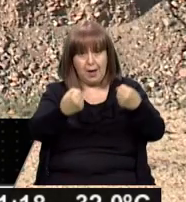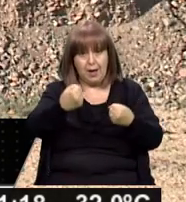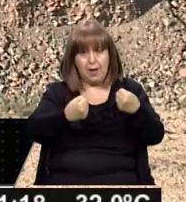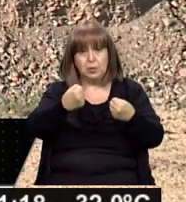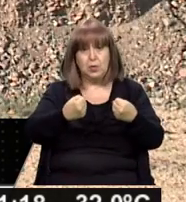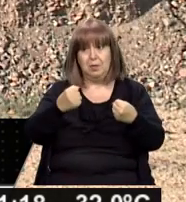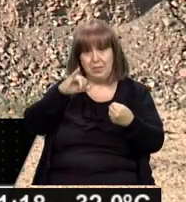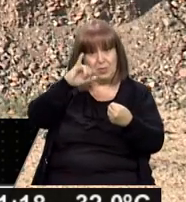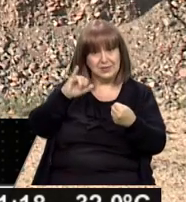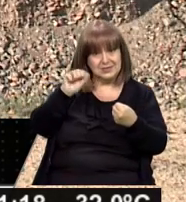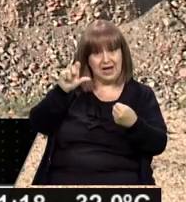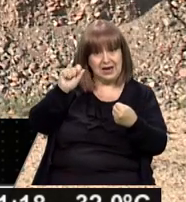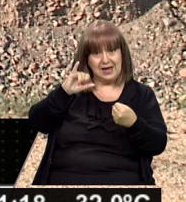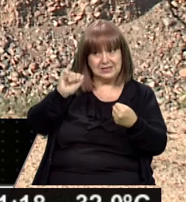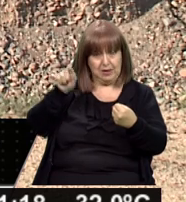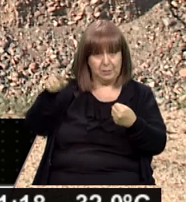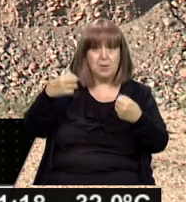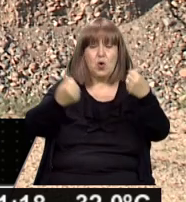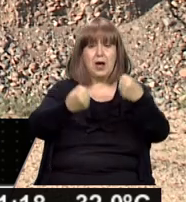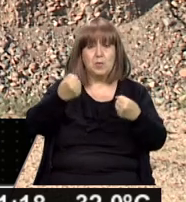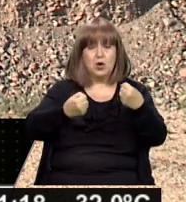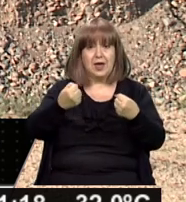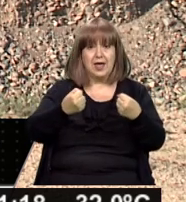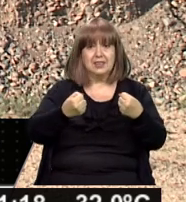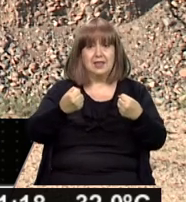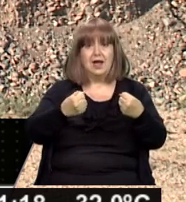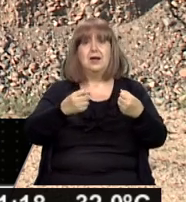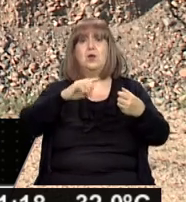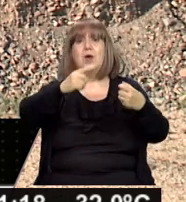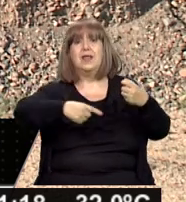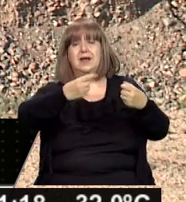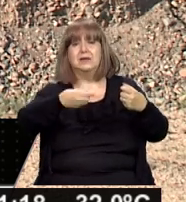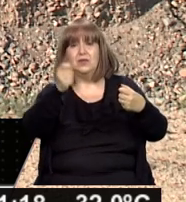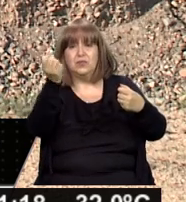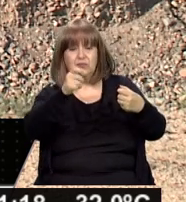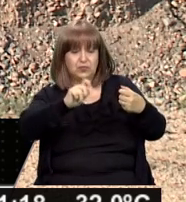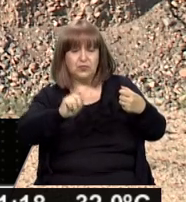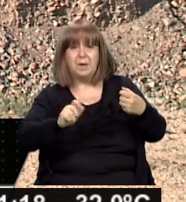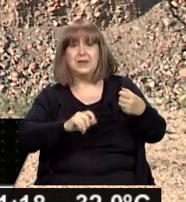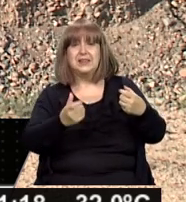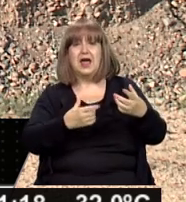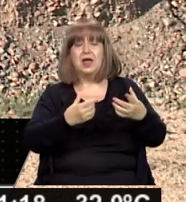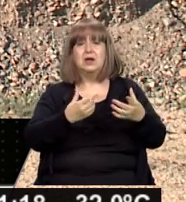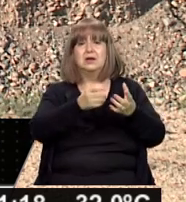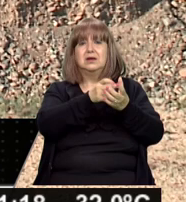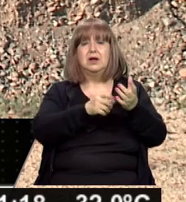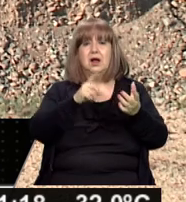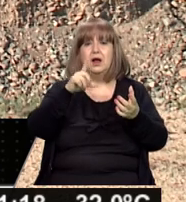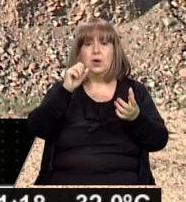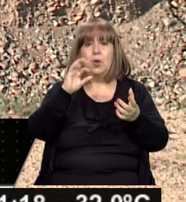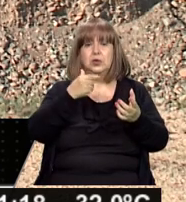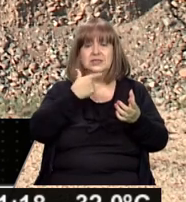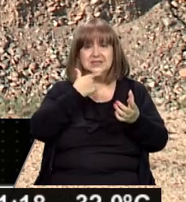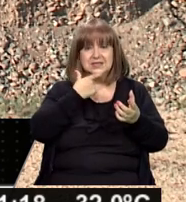en la camioneta del señor Lobos con las ruedas pintadas. Entonces, está faltando el teléfono del señor Lobos.